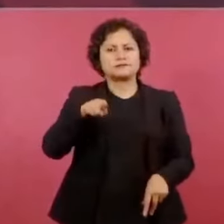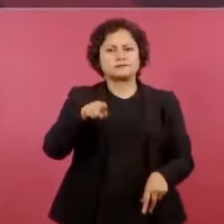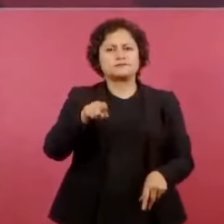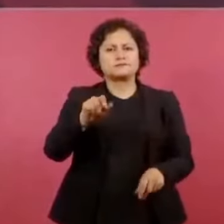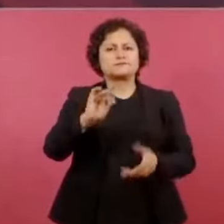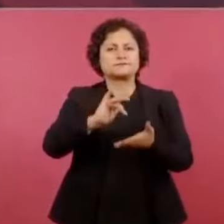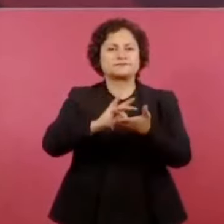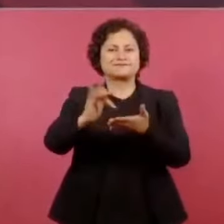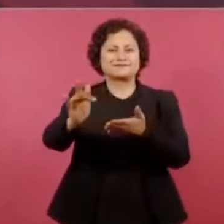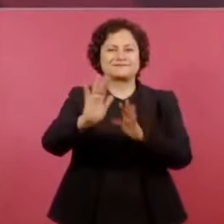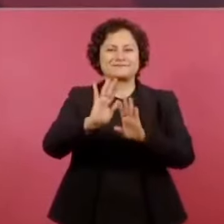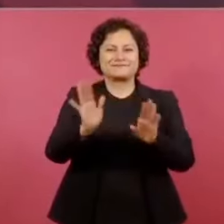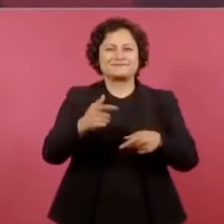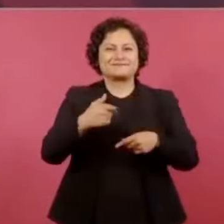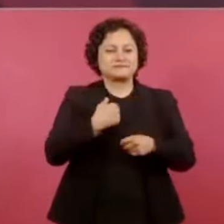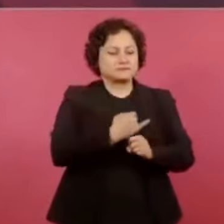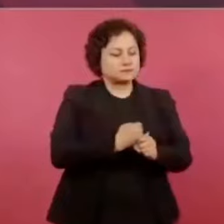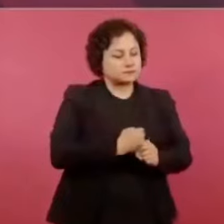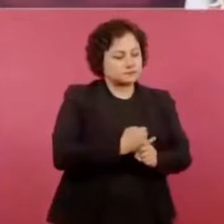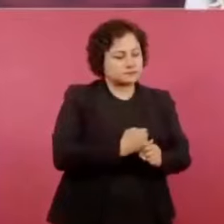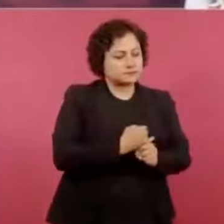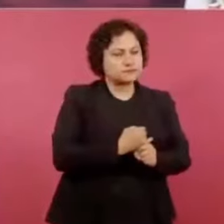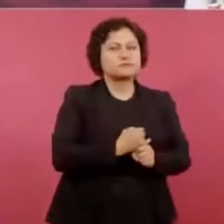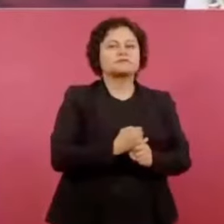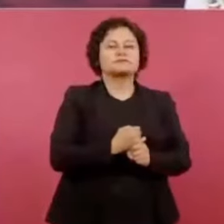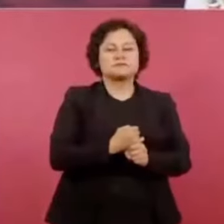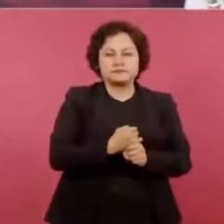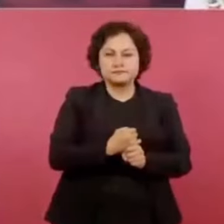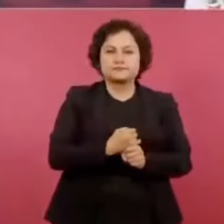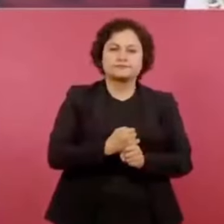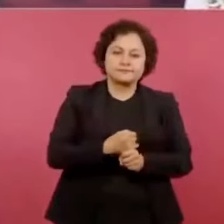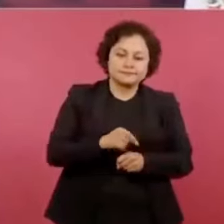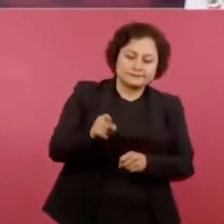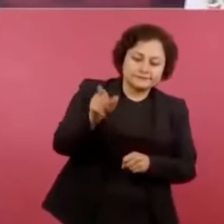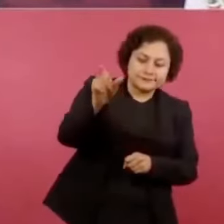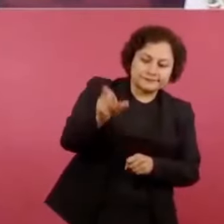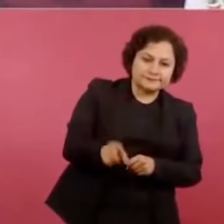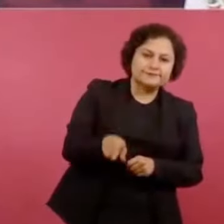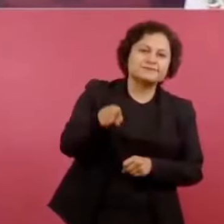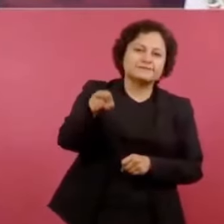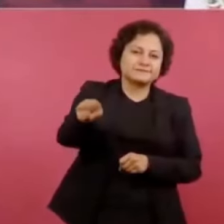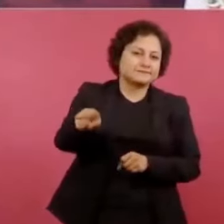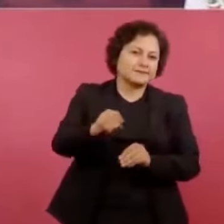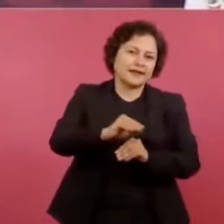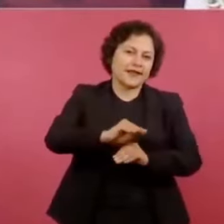y sí, militante de un partido conservador que no voy a mencionar,